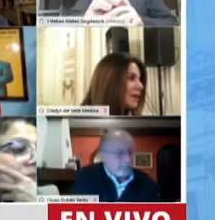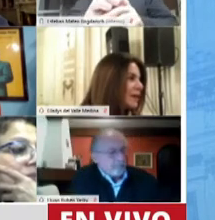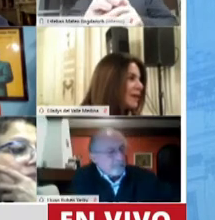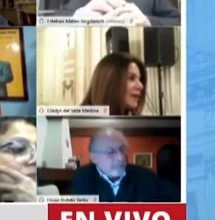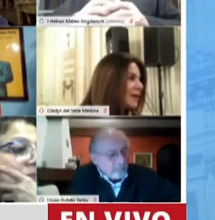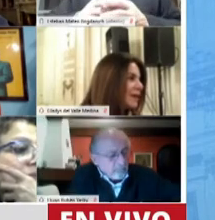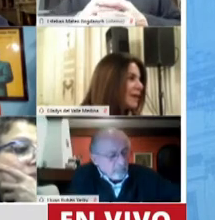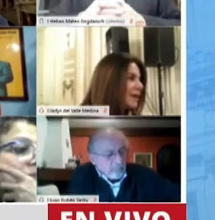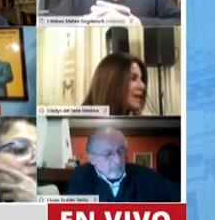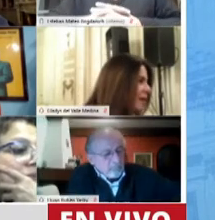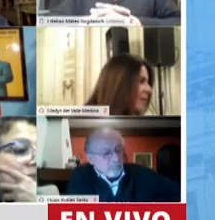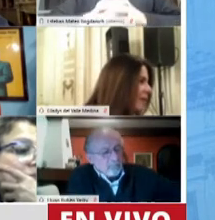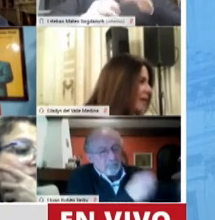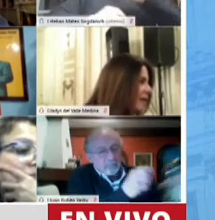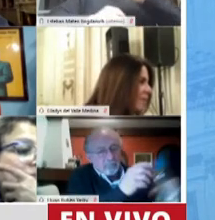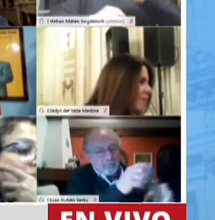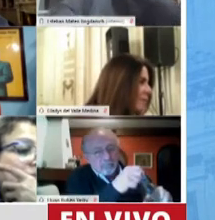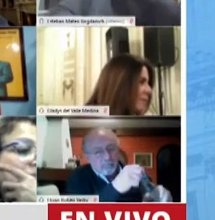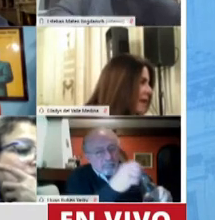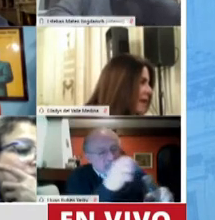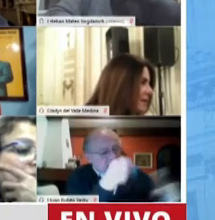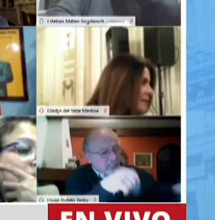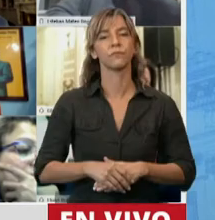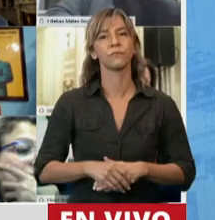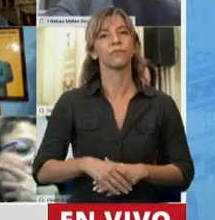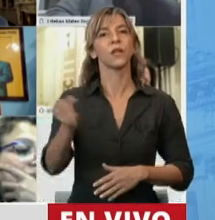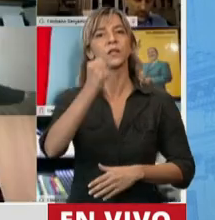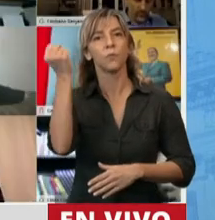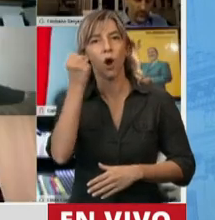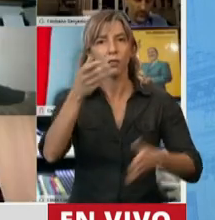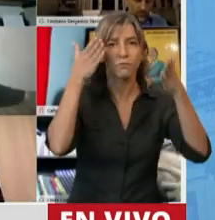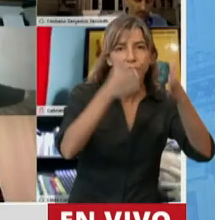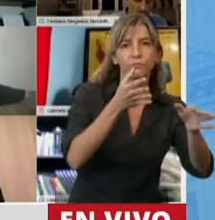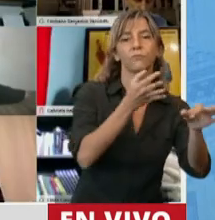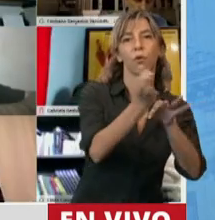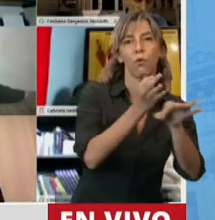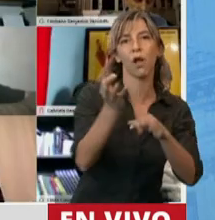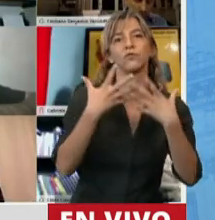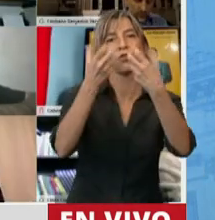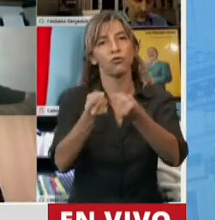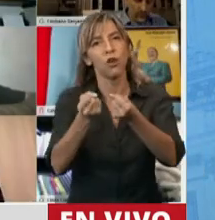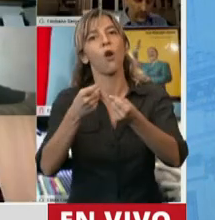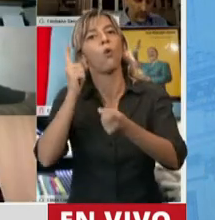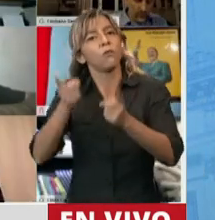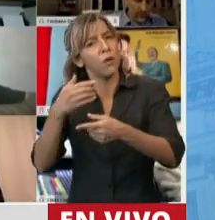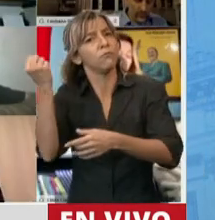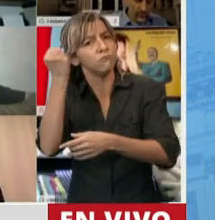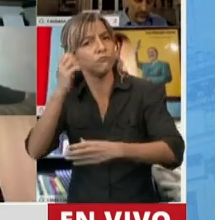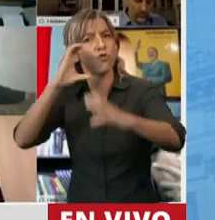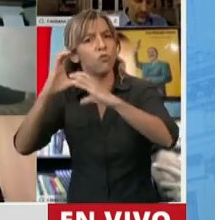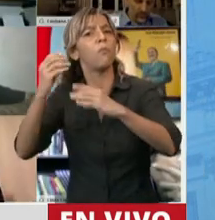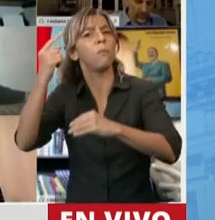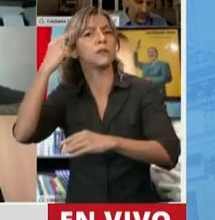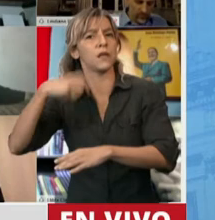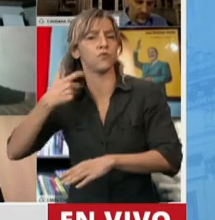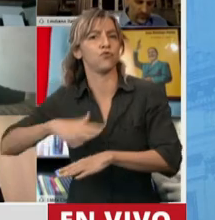o temas sociales, como de la salud, educación, y sobre todo de la comunicación, desde el punto de vista de un derecho social,